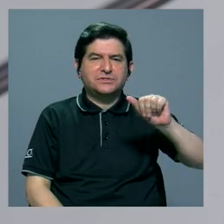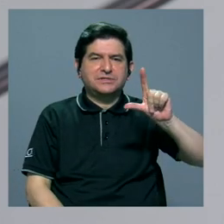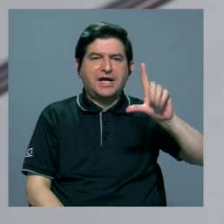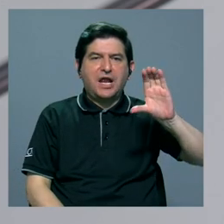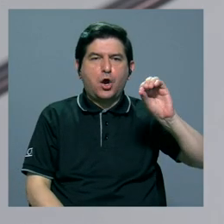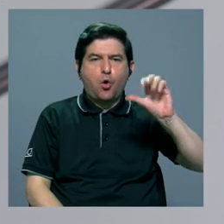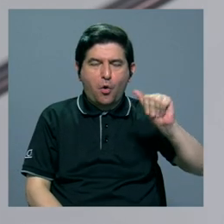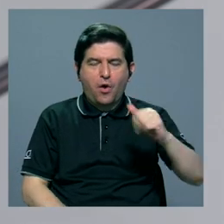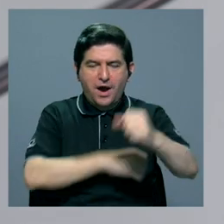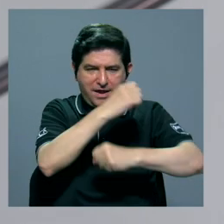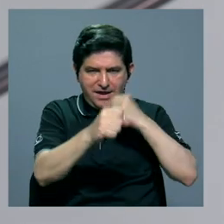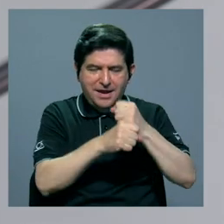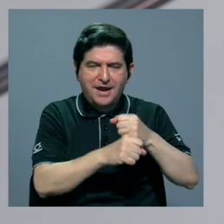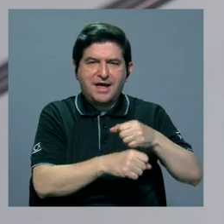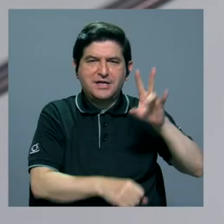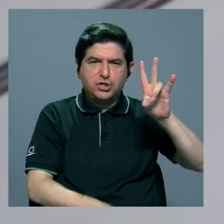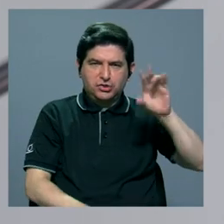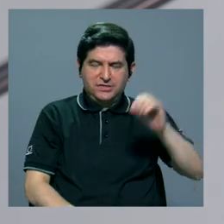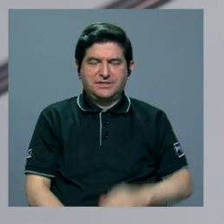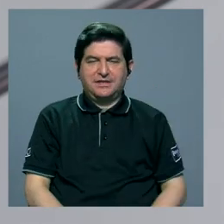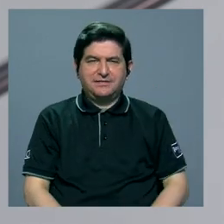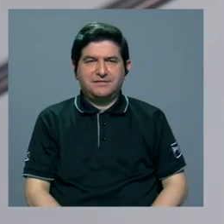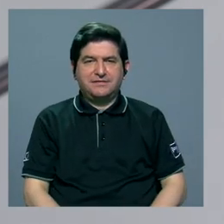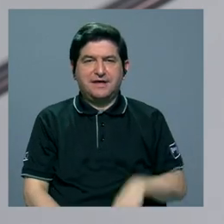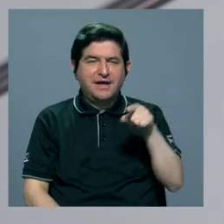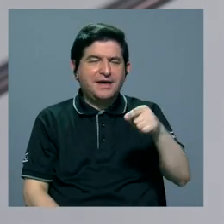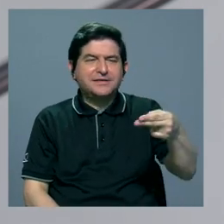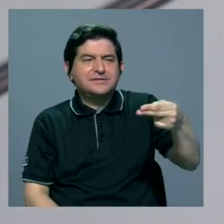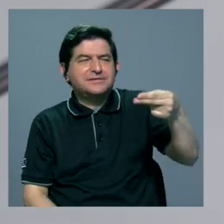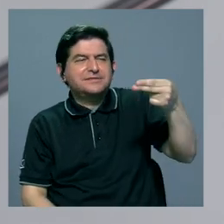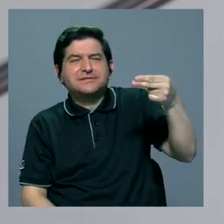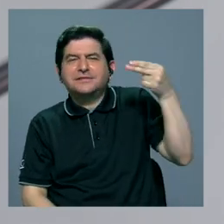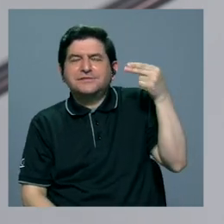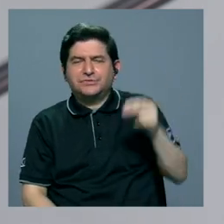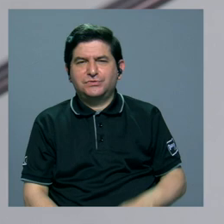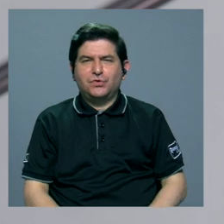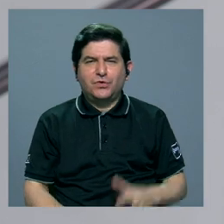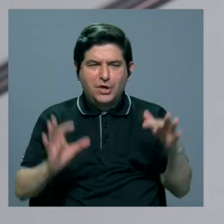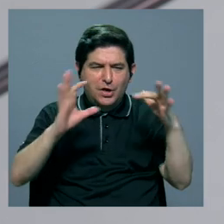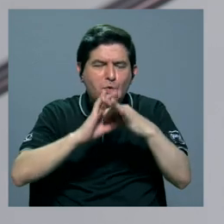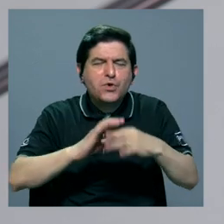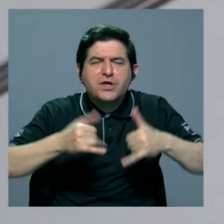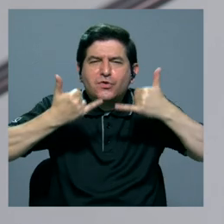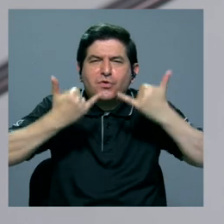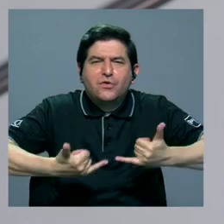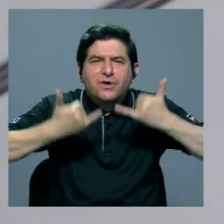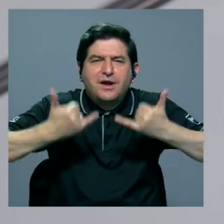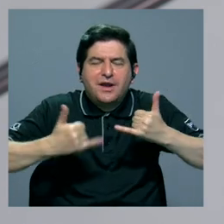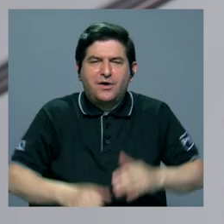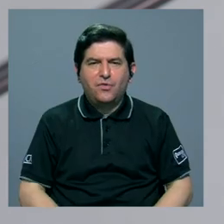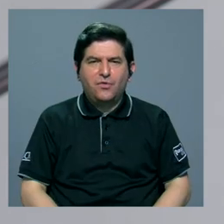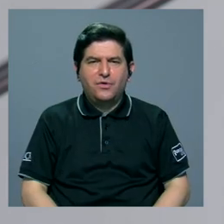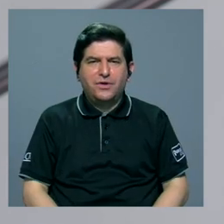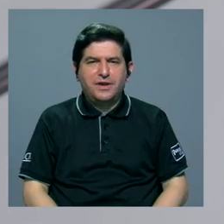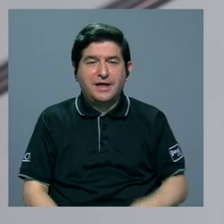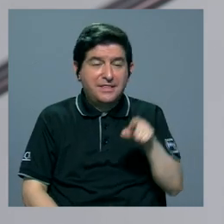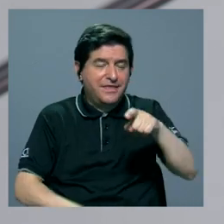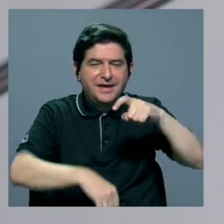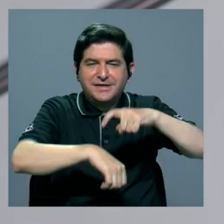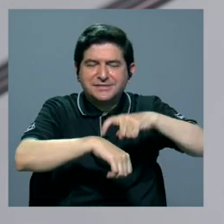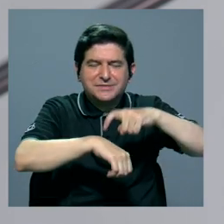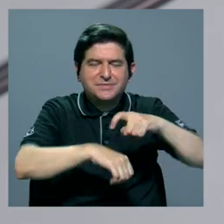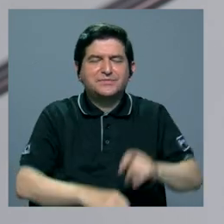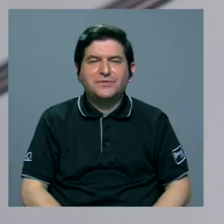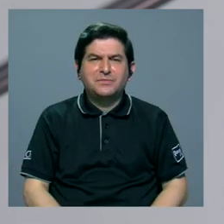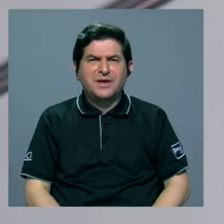en los años 70 ¿Ese pasado? ¿Cómo se fusiona con el presente? ¿Qué se recupera de ese movimiento